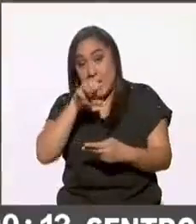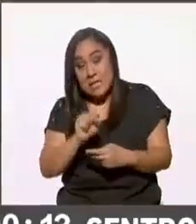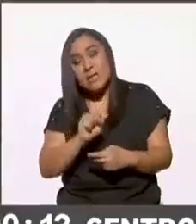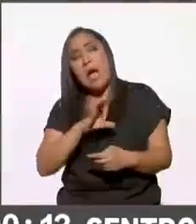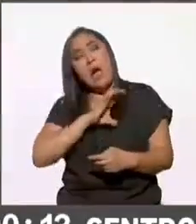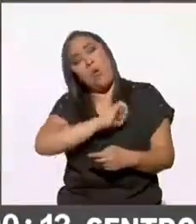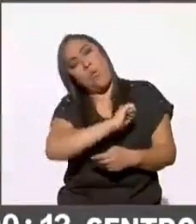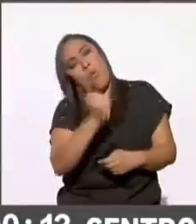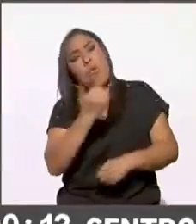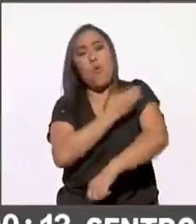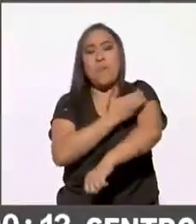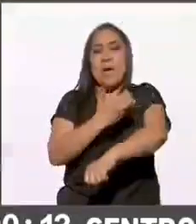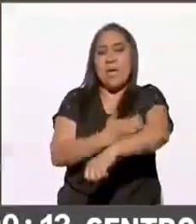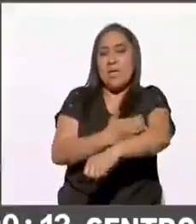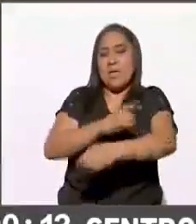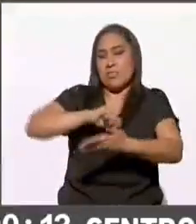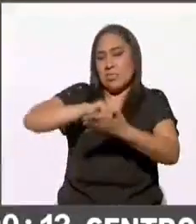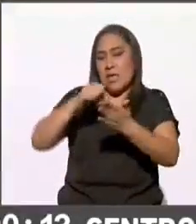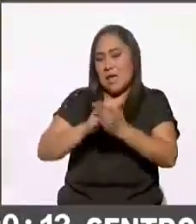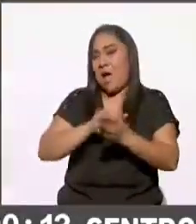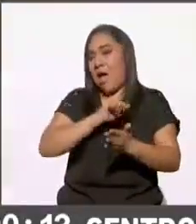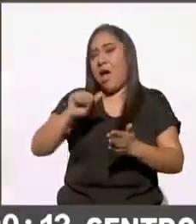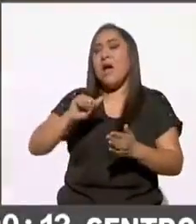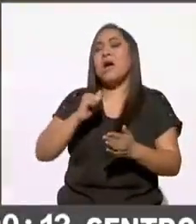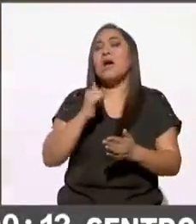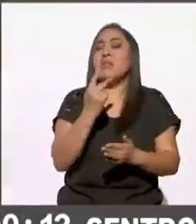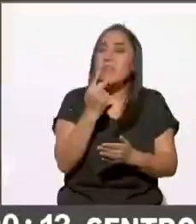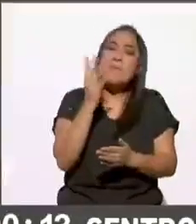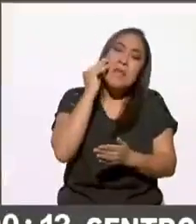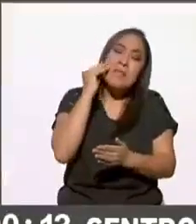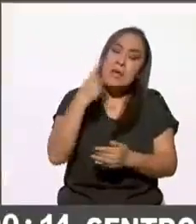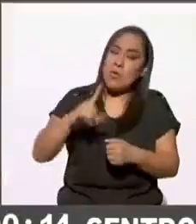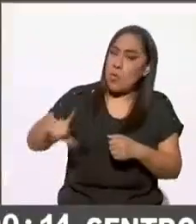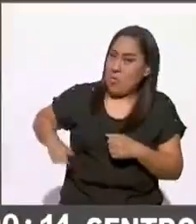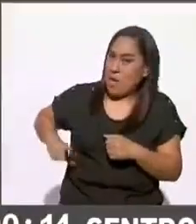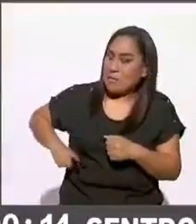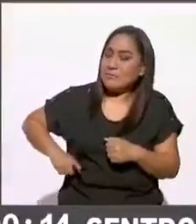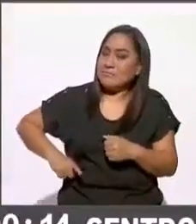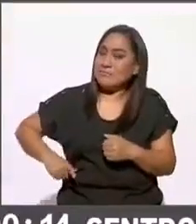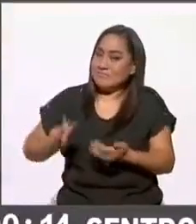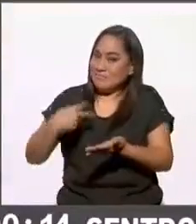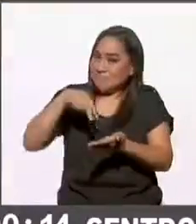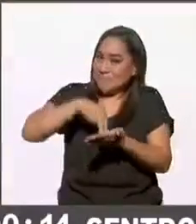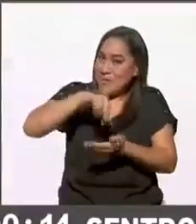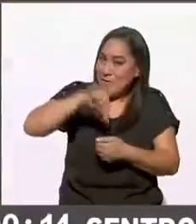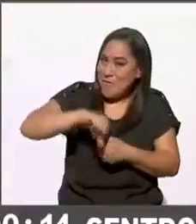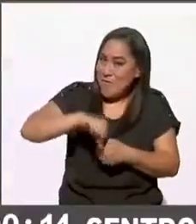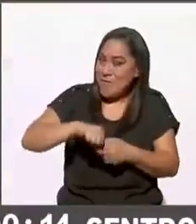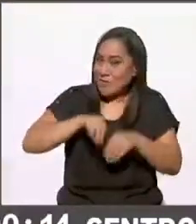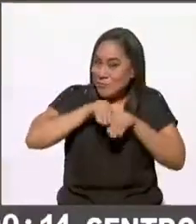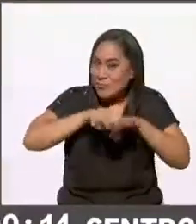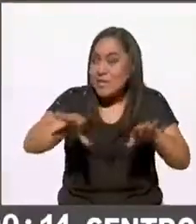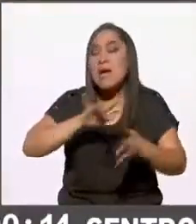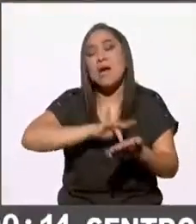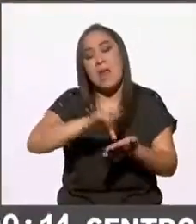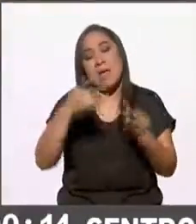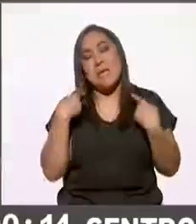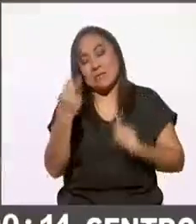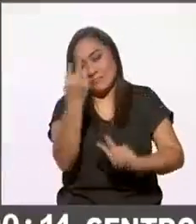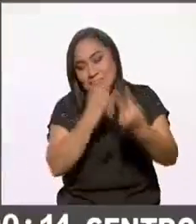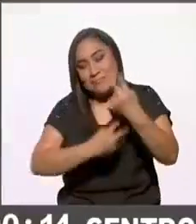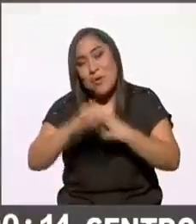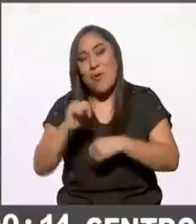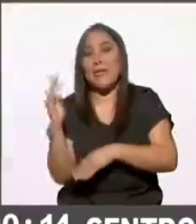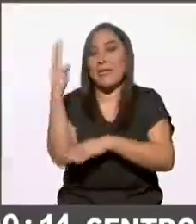compañeros técnicos del sistema público que estuvimos aquí presentes muchas gracias al auditorio por acompañarnos a lo largo